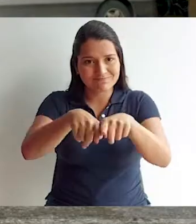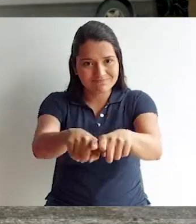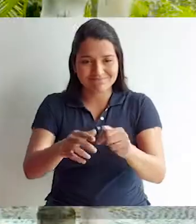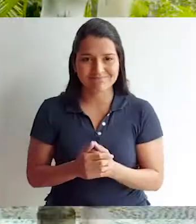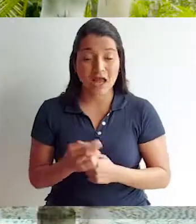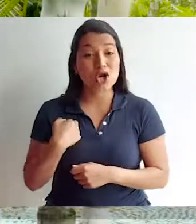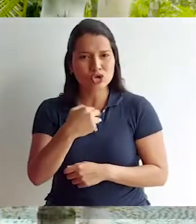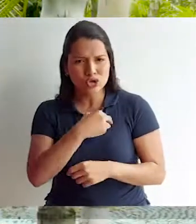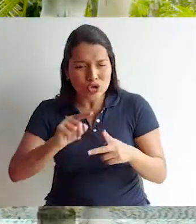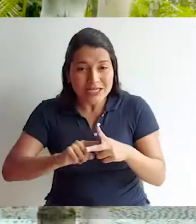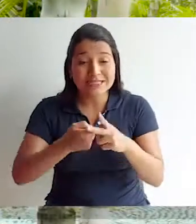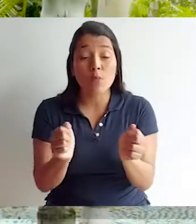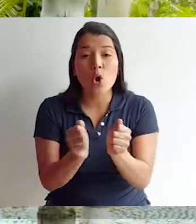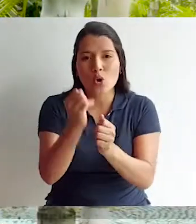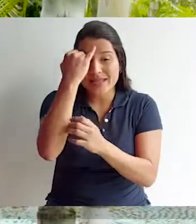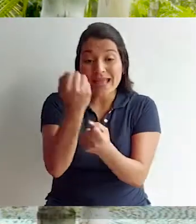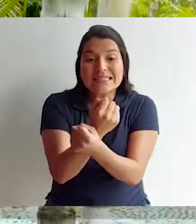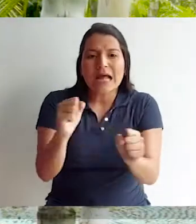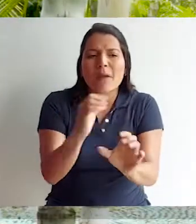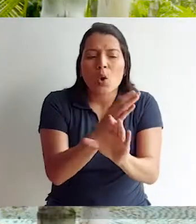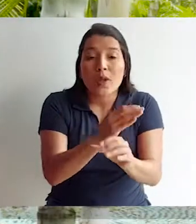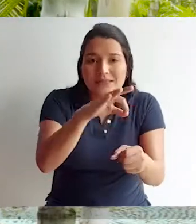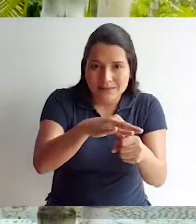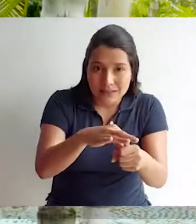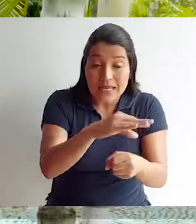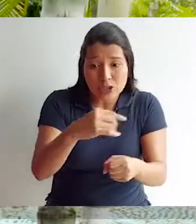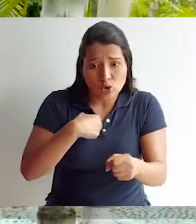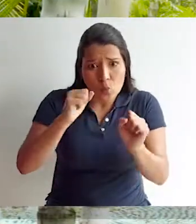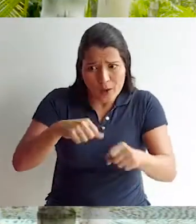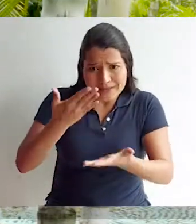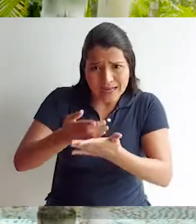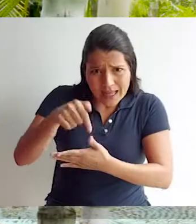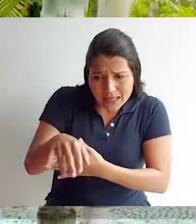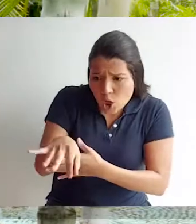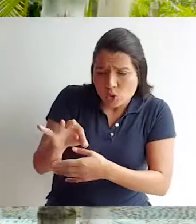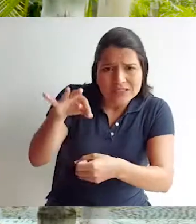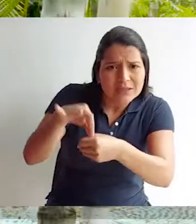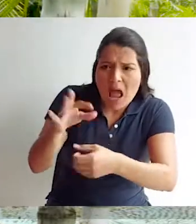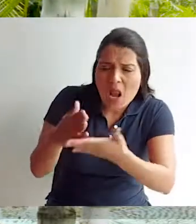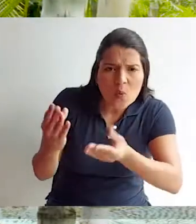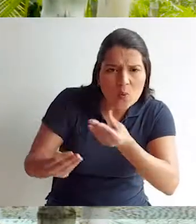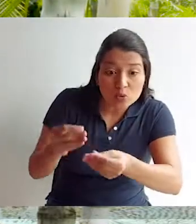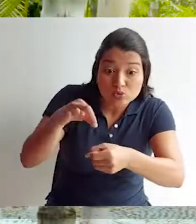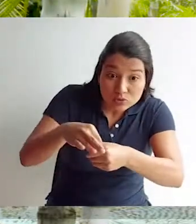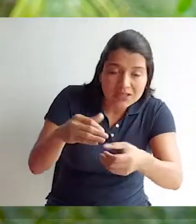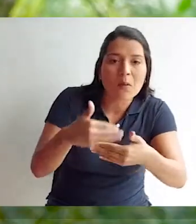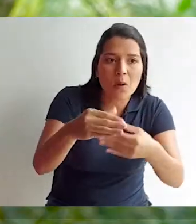agricultores, entonces van de la mano. Nosotros iniciamos con la idea de rescatar las semillas, que aquí yo pueda venir y encontrar la semilla de